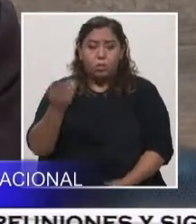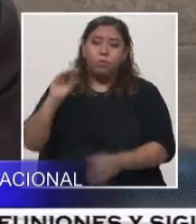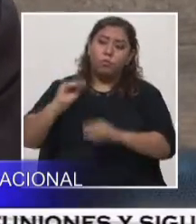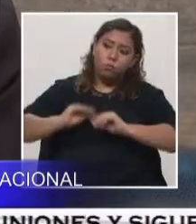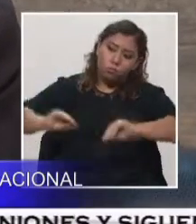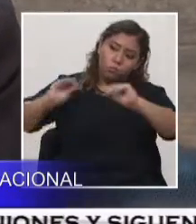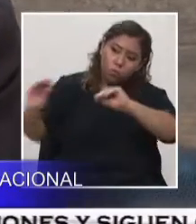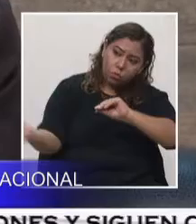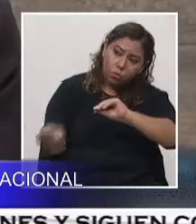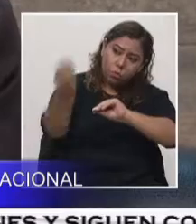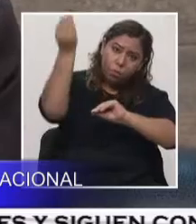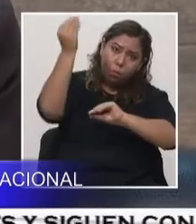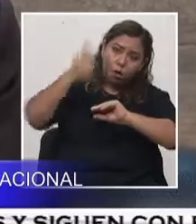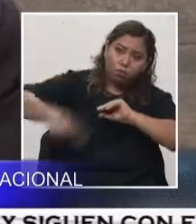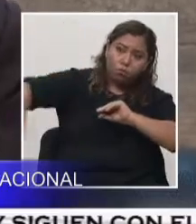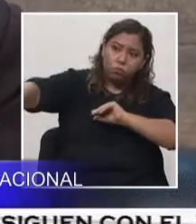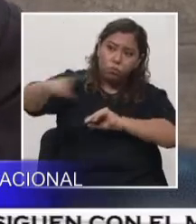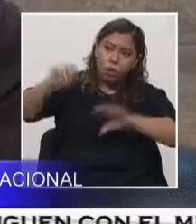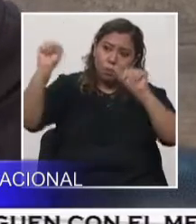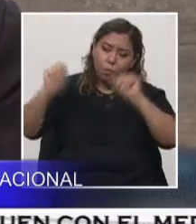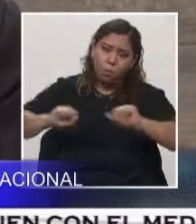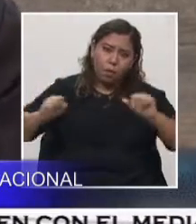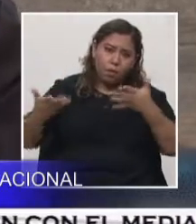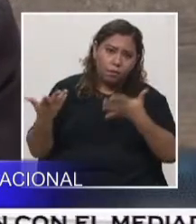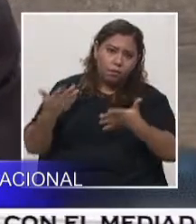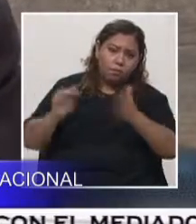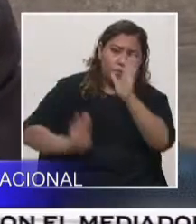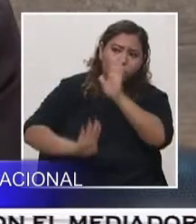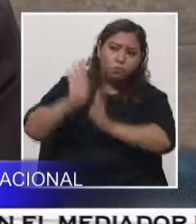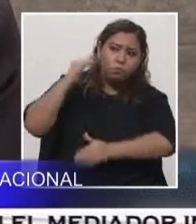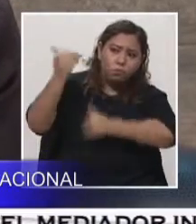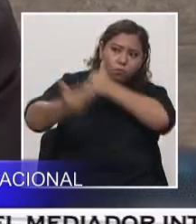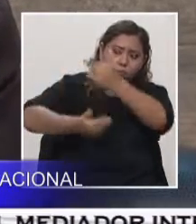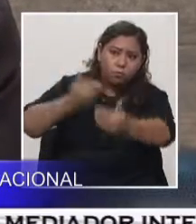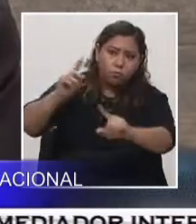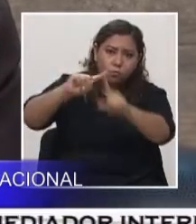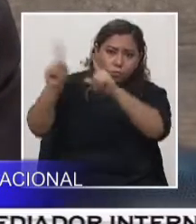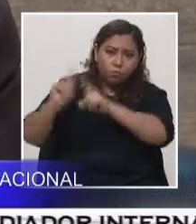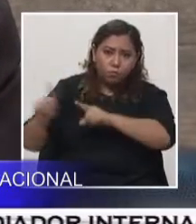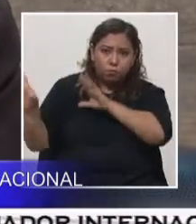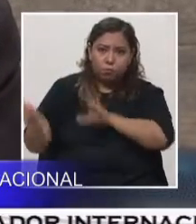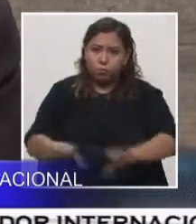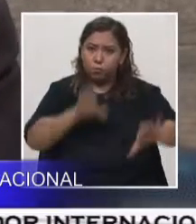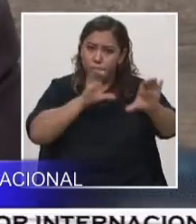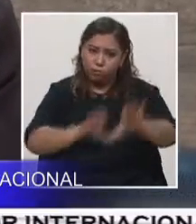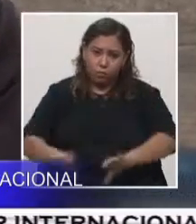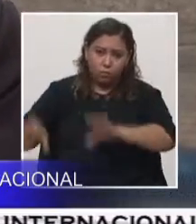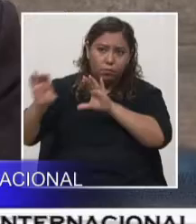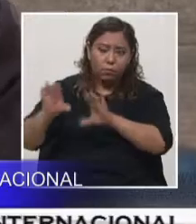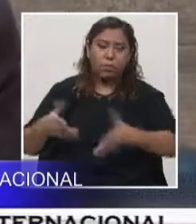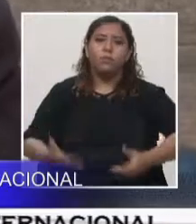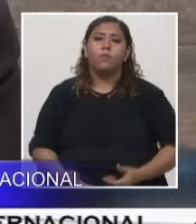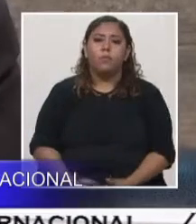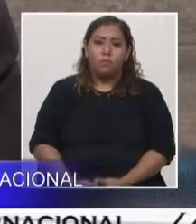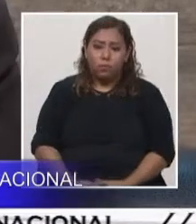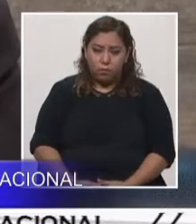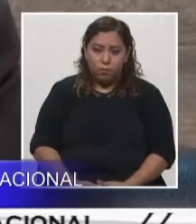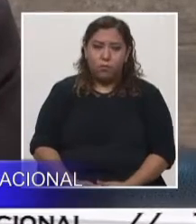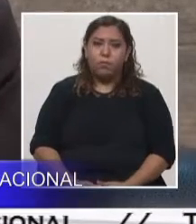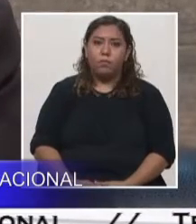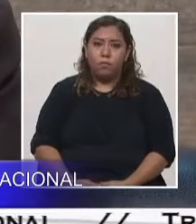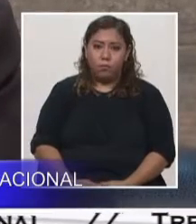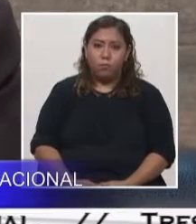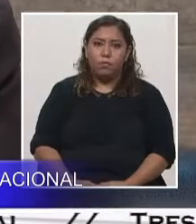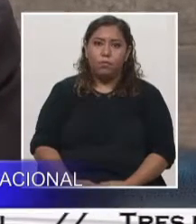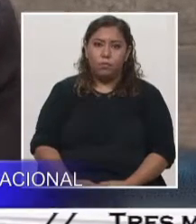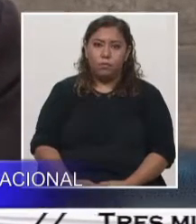que puedan desarrollarse en las diferentes ramas y desarrollarse en las diferentes actividades económicas que pueden conllevar el desarrollo de esta